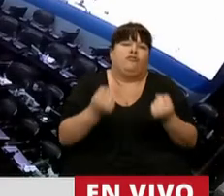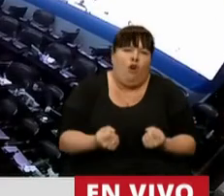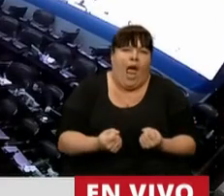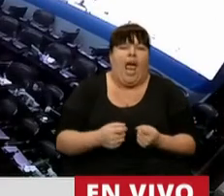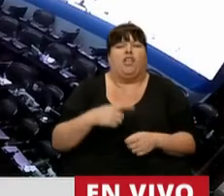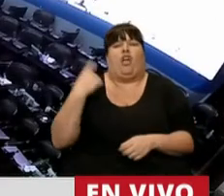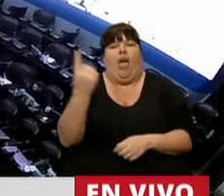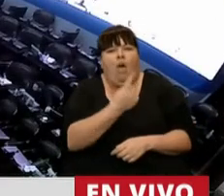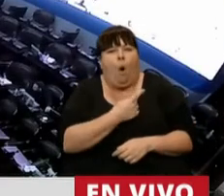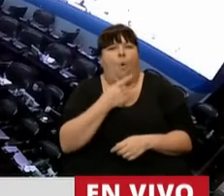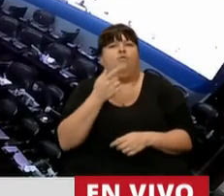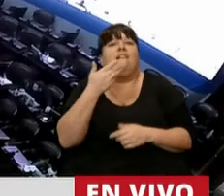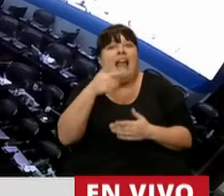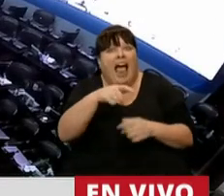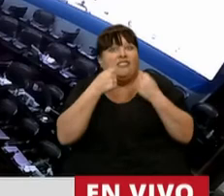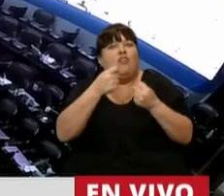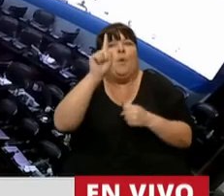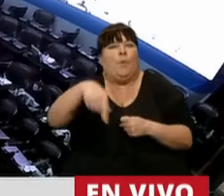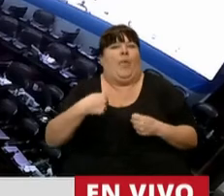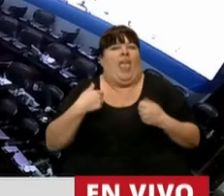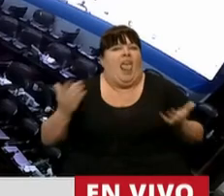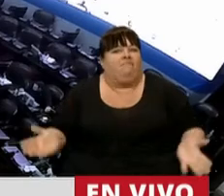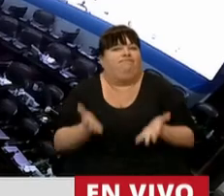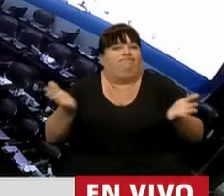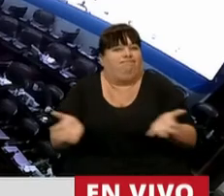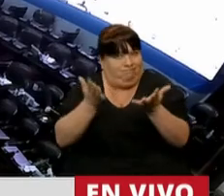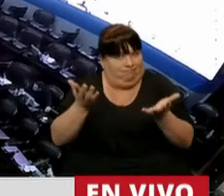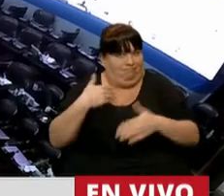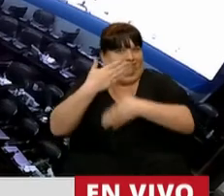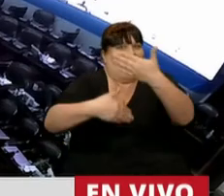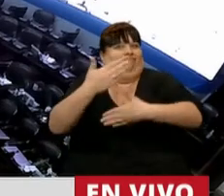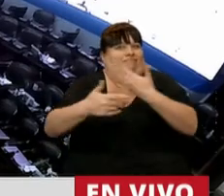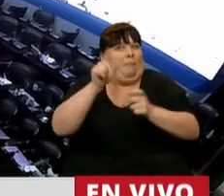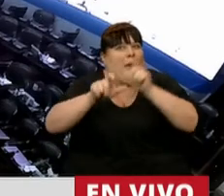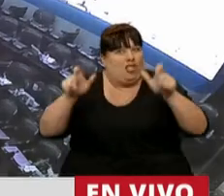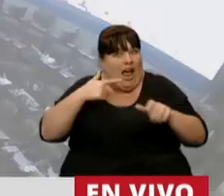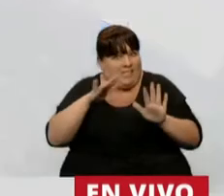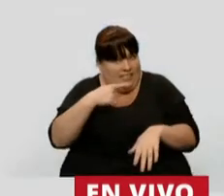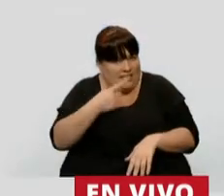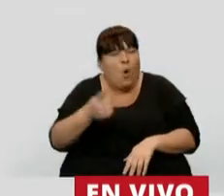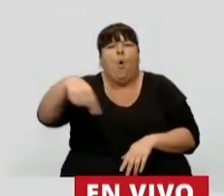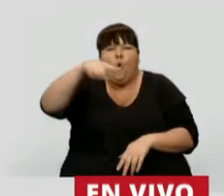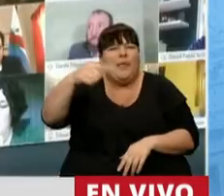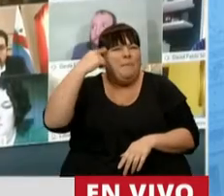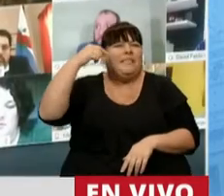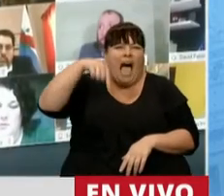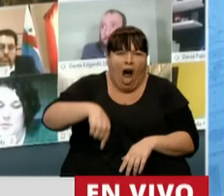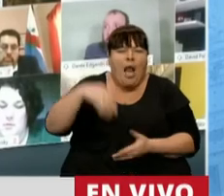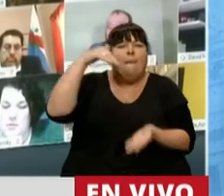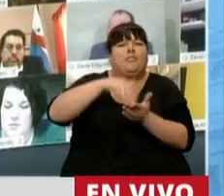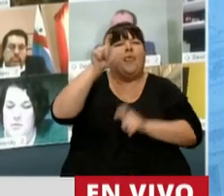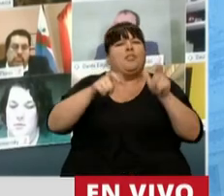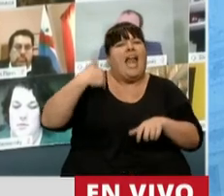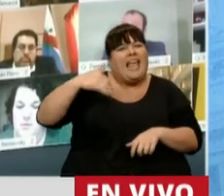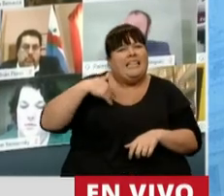y el mérito era lo que empujaba el propio desarrollo de las personas? ¿Acaso ustedes creen ahora que los millones de